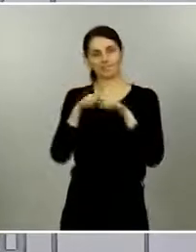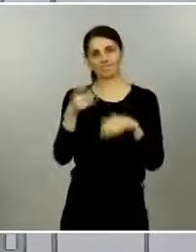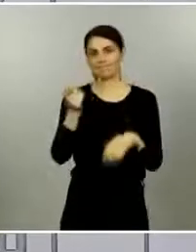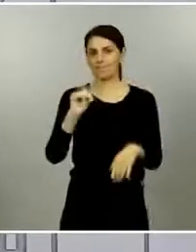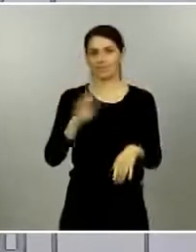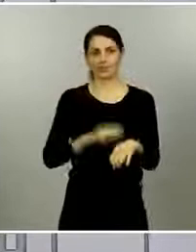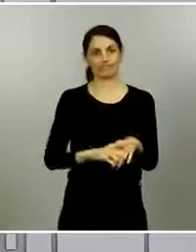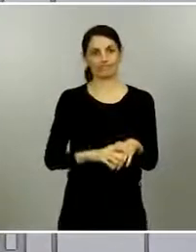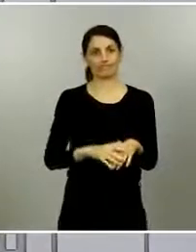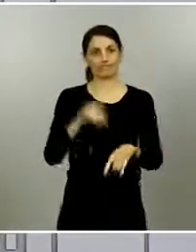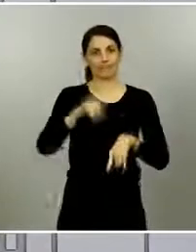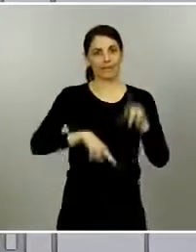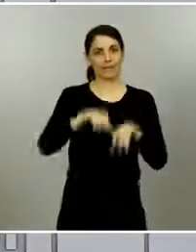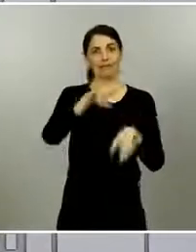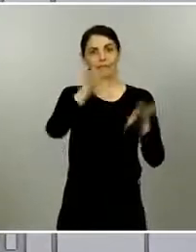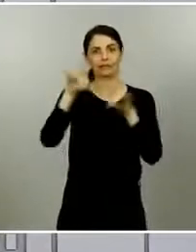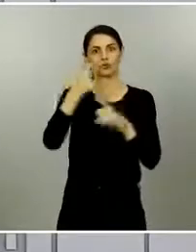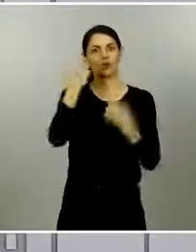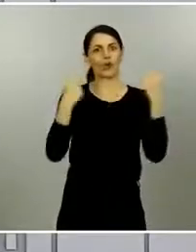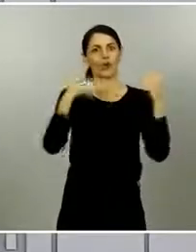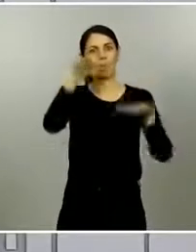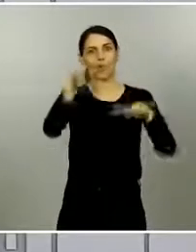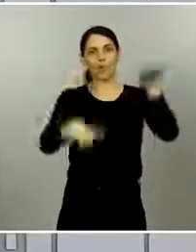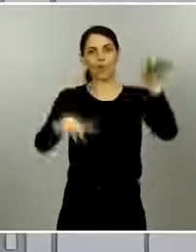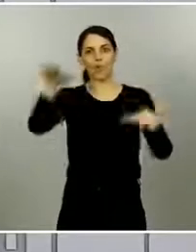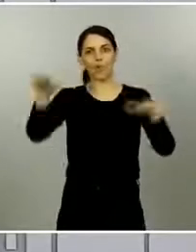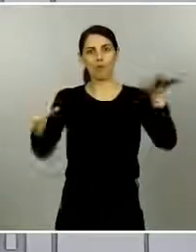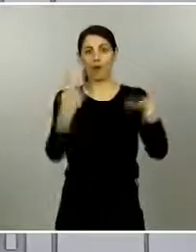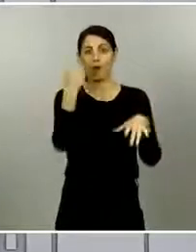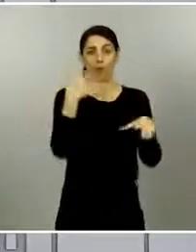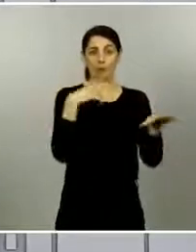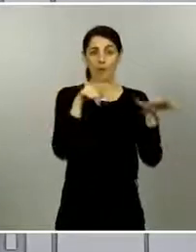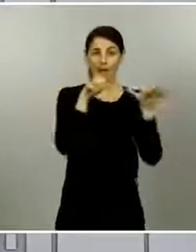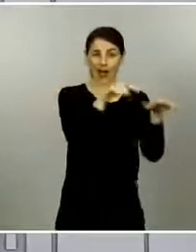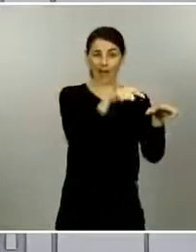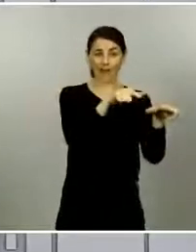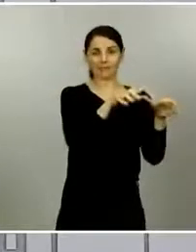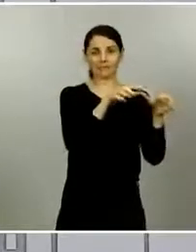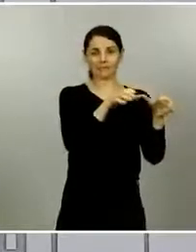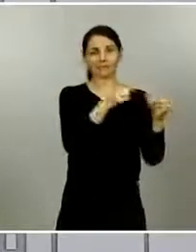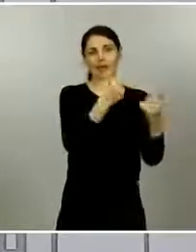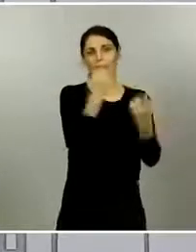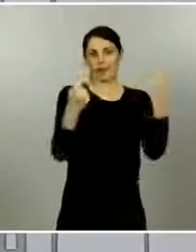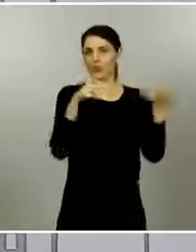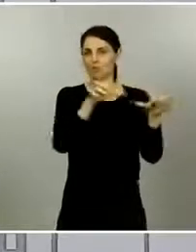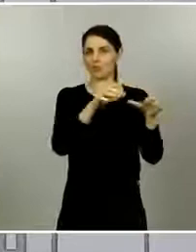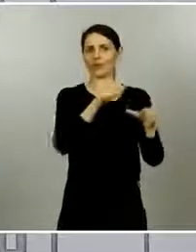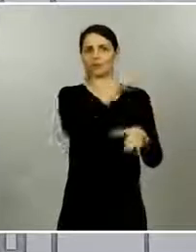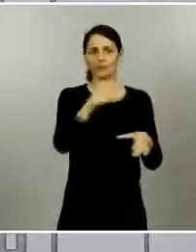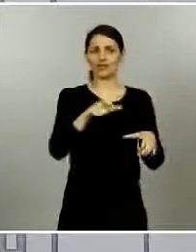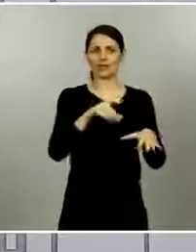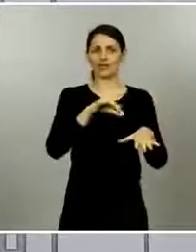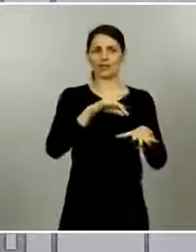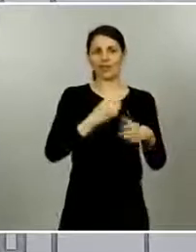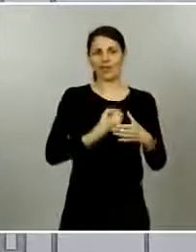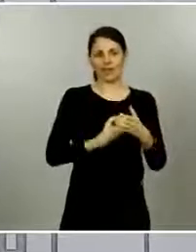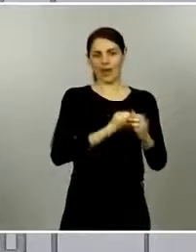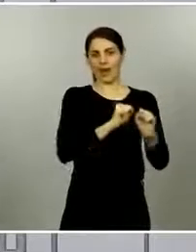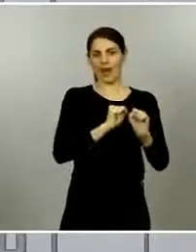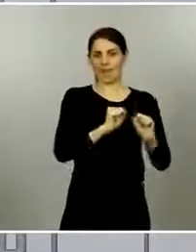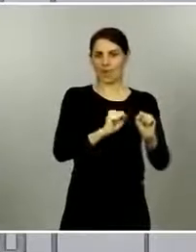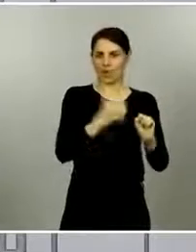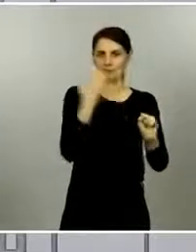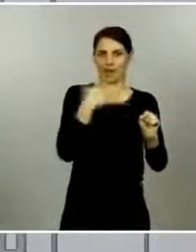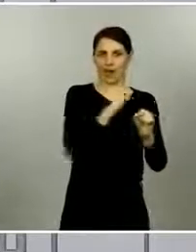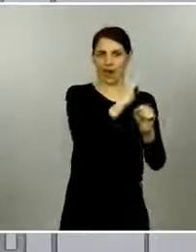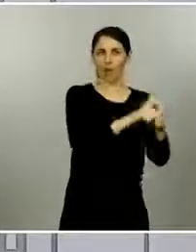algunos puntos concretos de los diferentes territorios haya más concentración de personas inmunes allí donde la epidemia ha sido más severa ese análisis